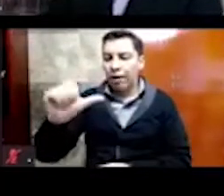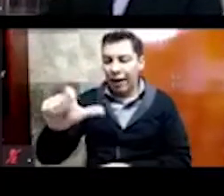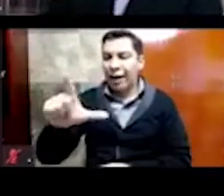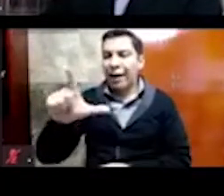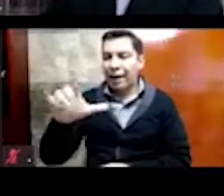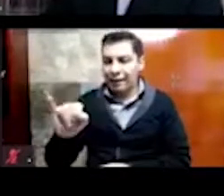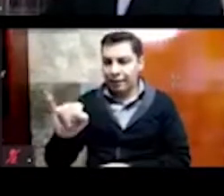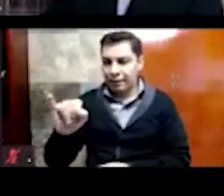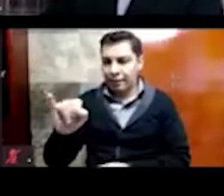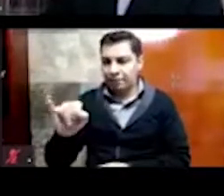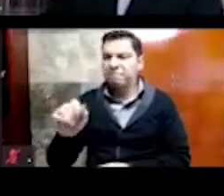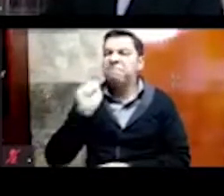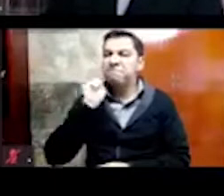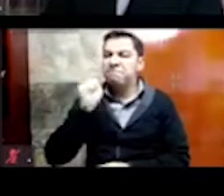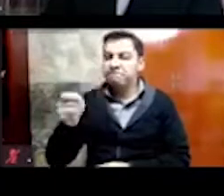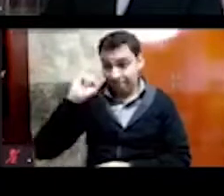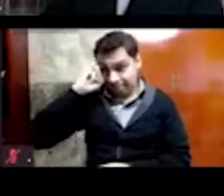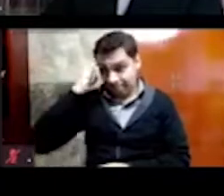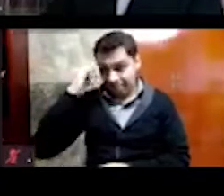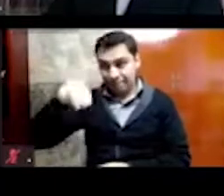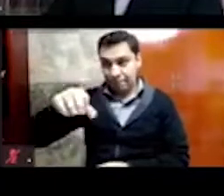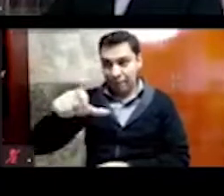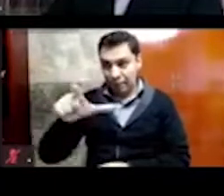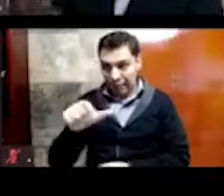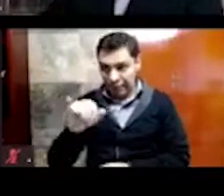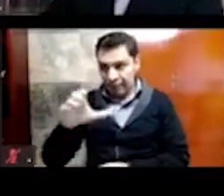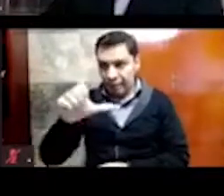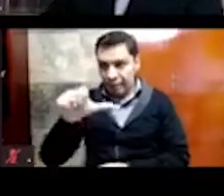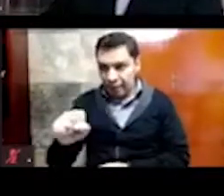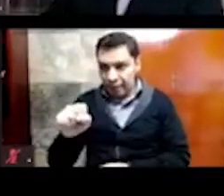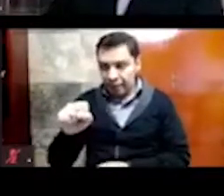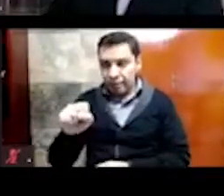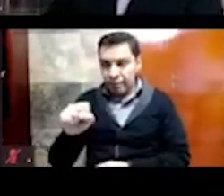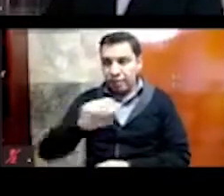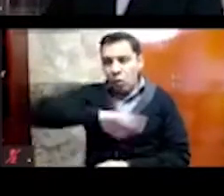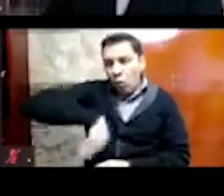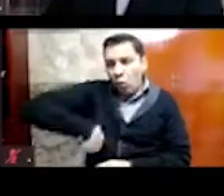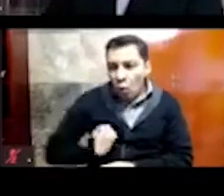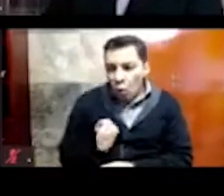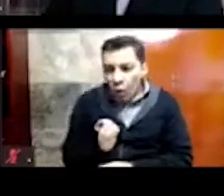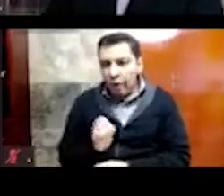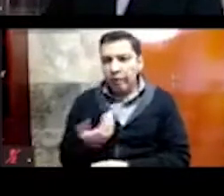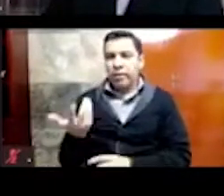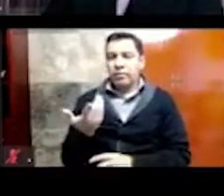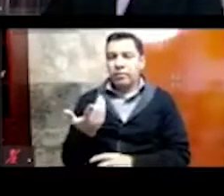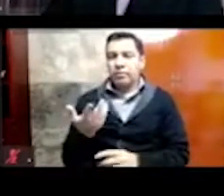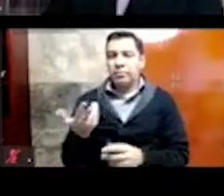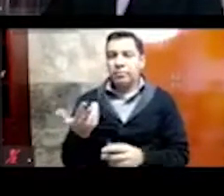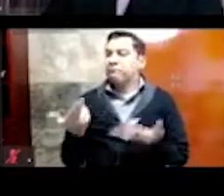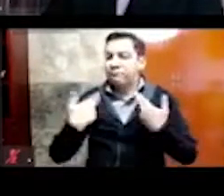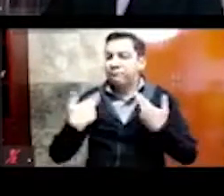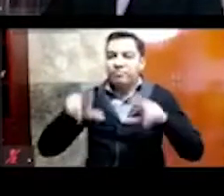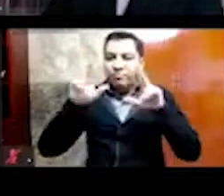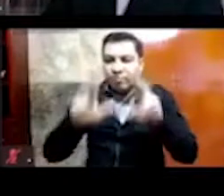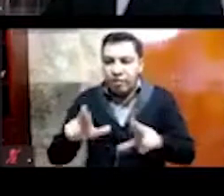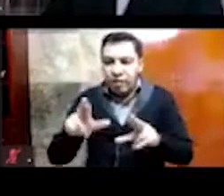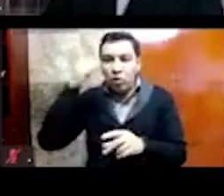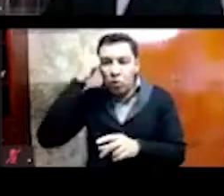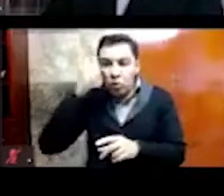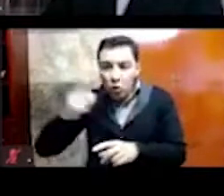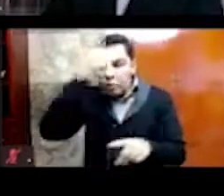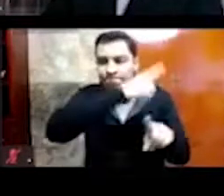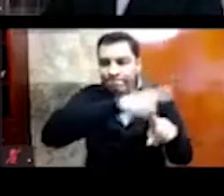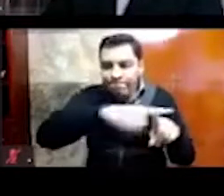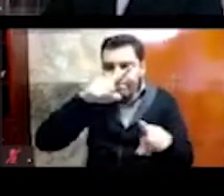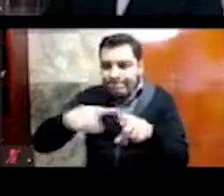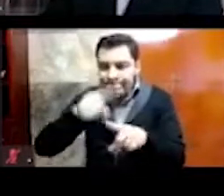resguardaban las esculturas, los, las representaciones de dioses de los pueblos que eran conquistados en diferentes regiones